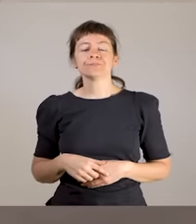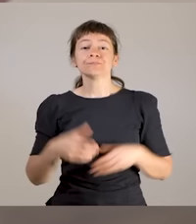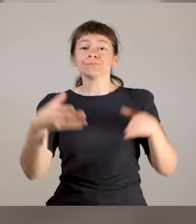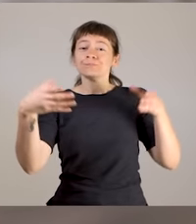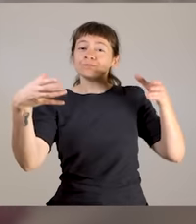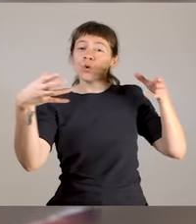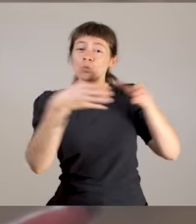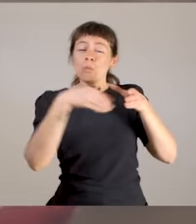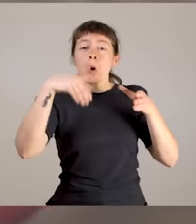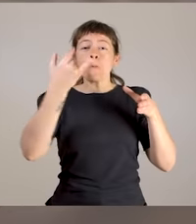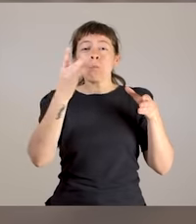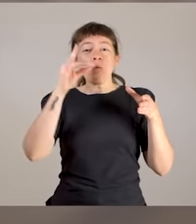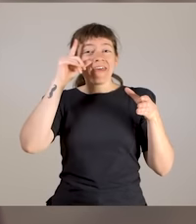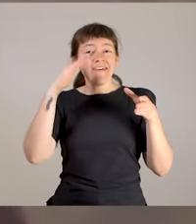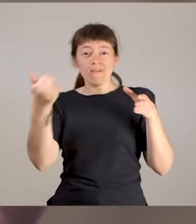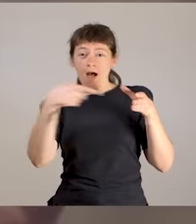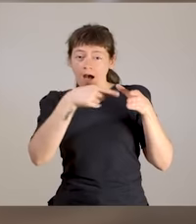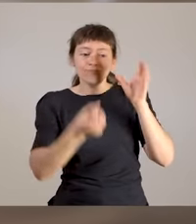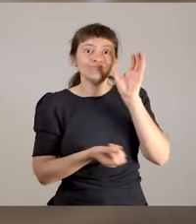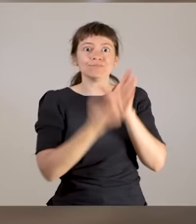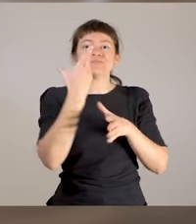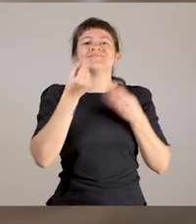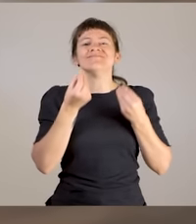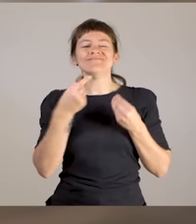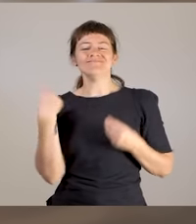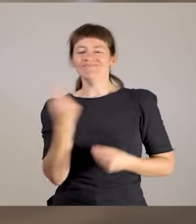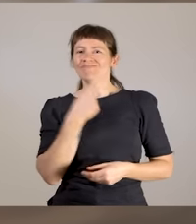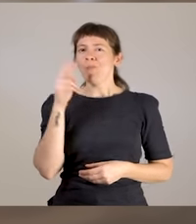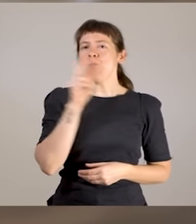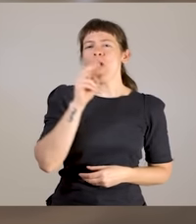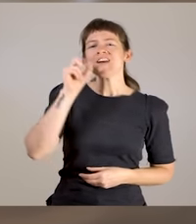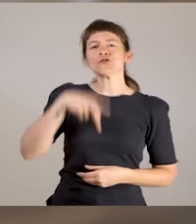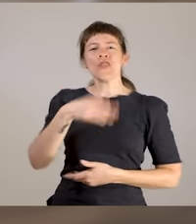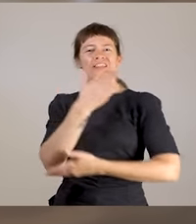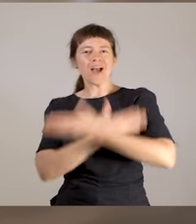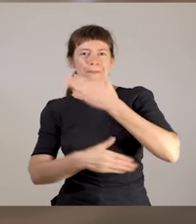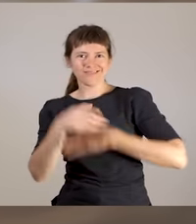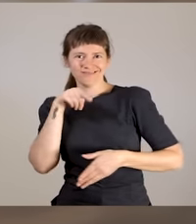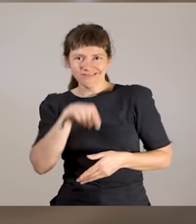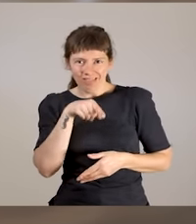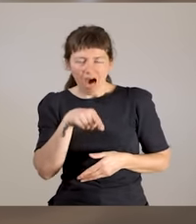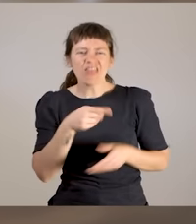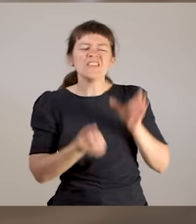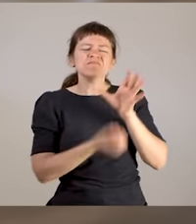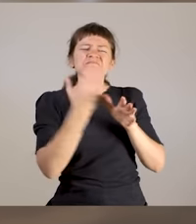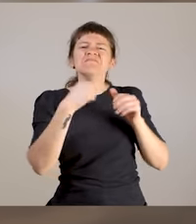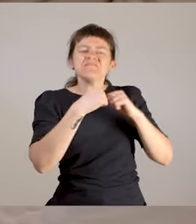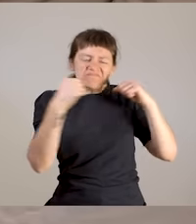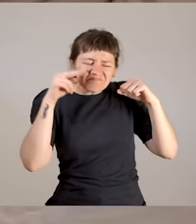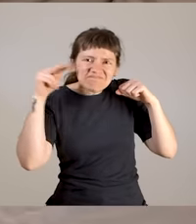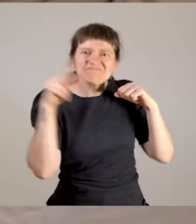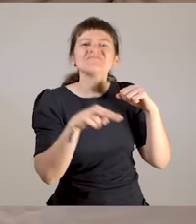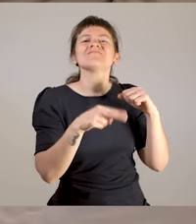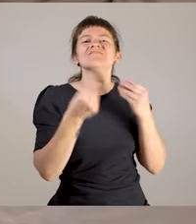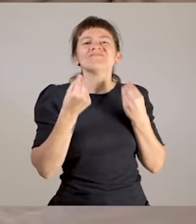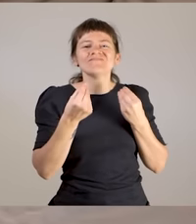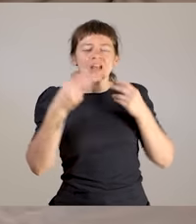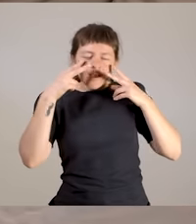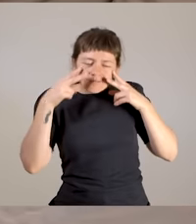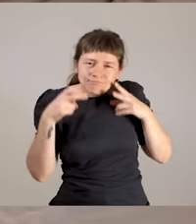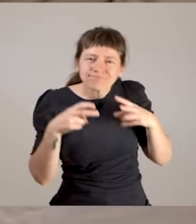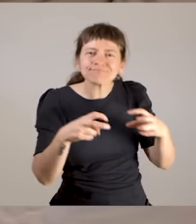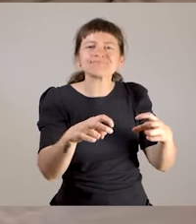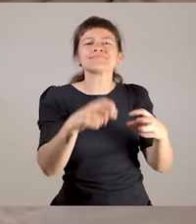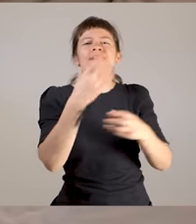MUDEBA se creó más que nada como un grupo de mujeres con diferentes tipos de discapacidades. Eso fue lo primero y trabajamos más